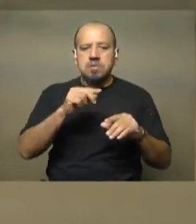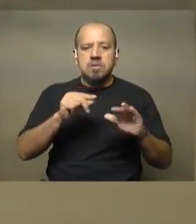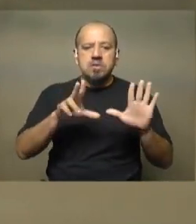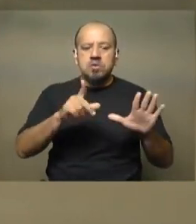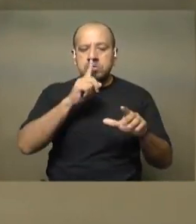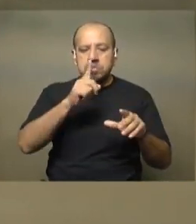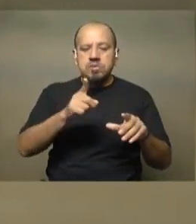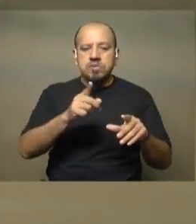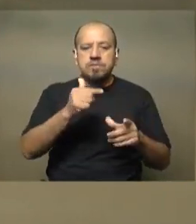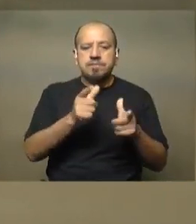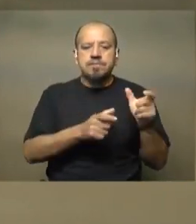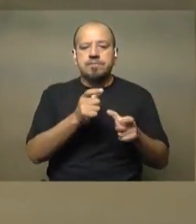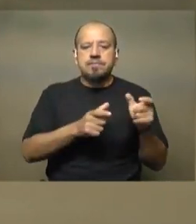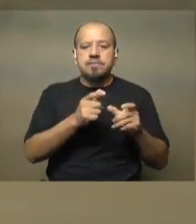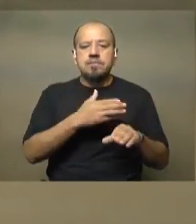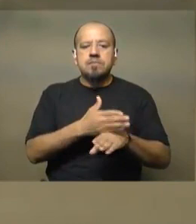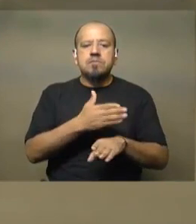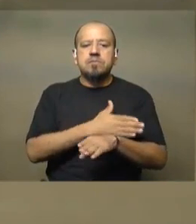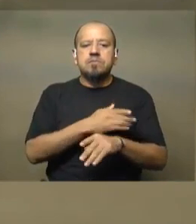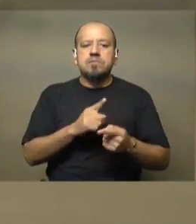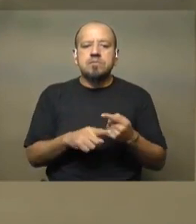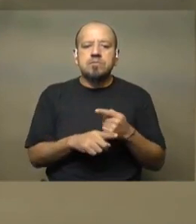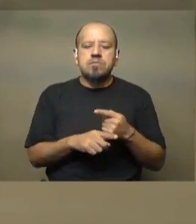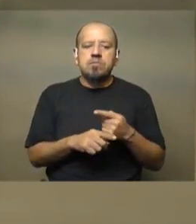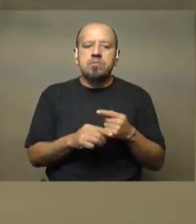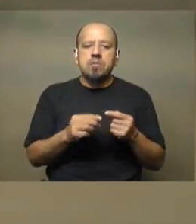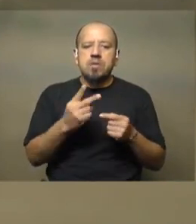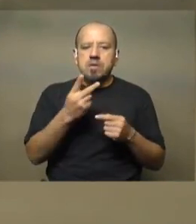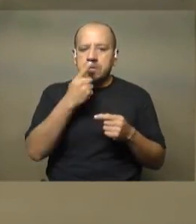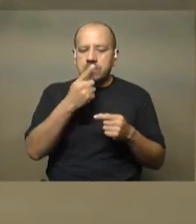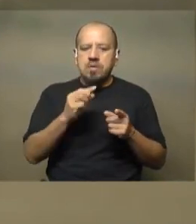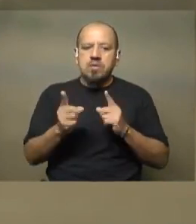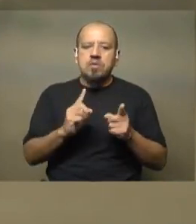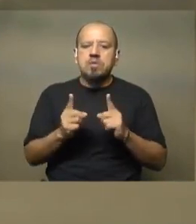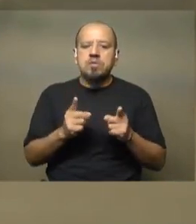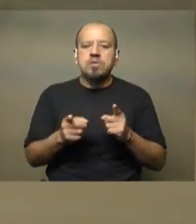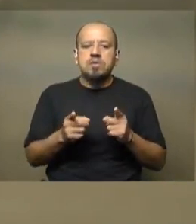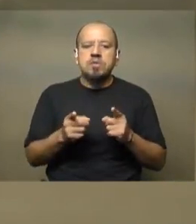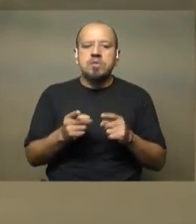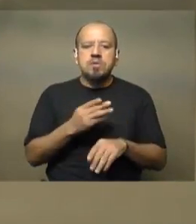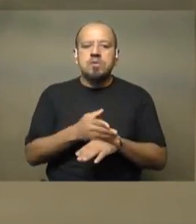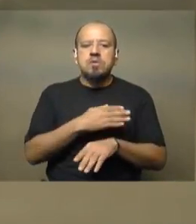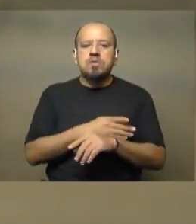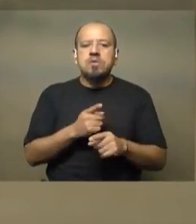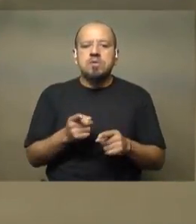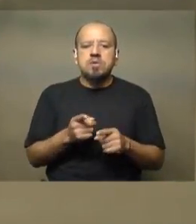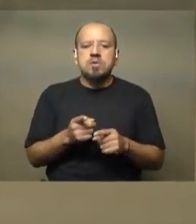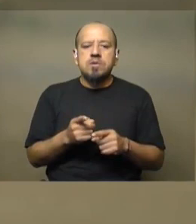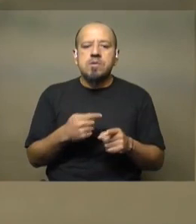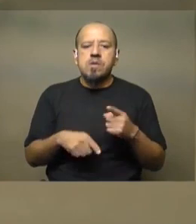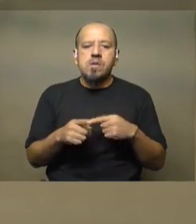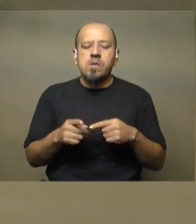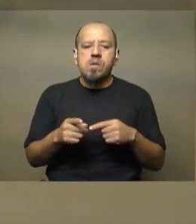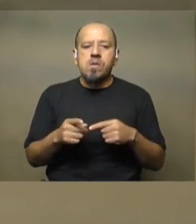individuos que había antes del 2011, antes de que empezara el kitesurf, y